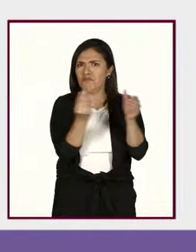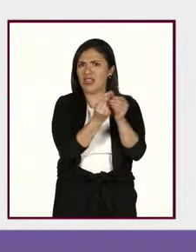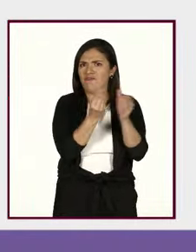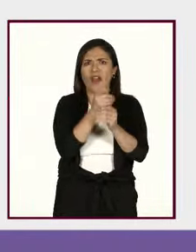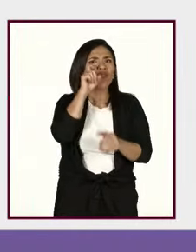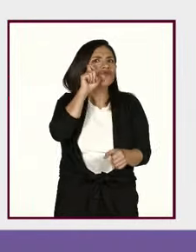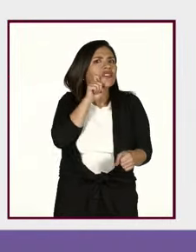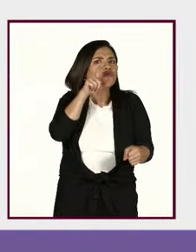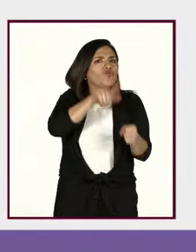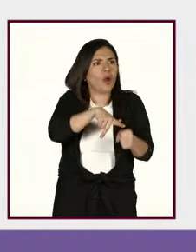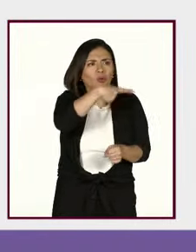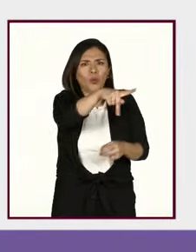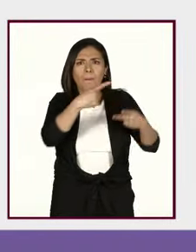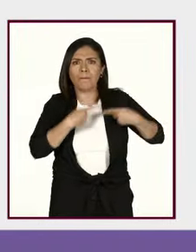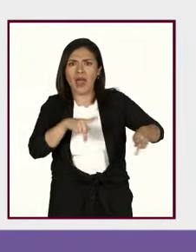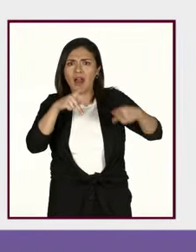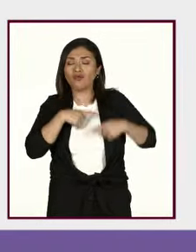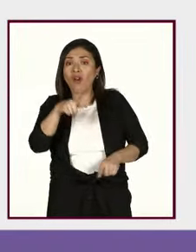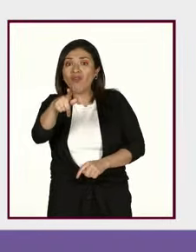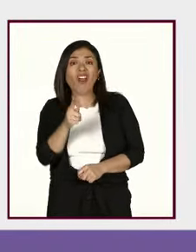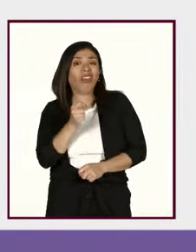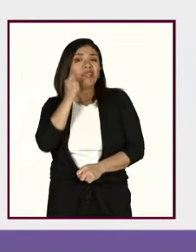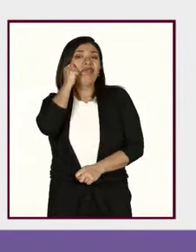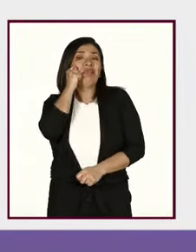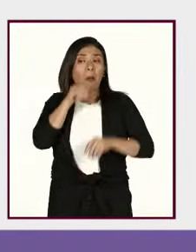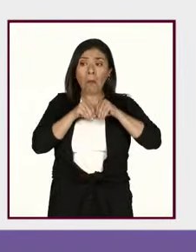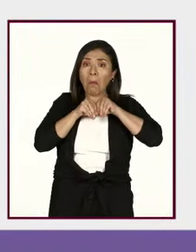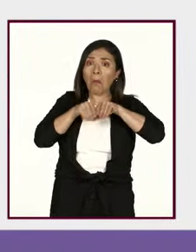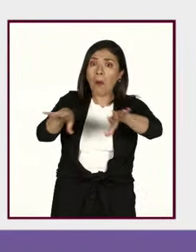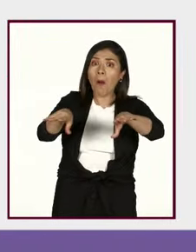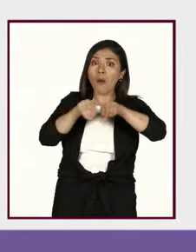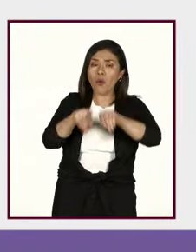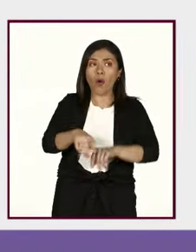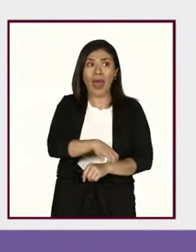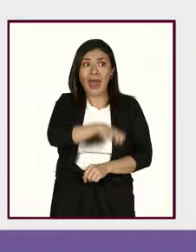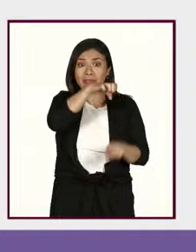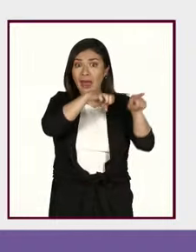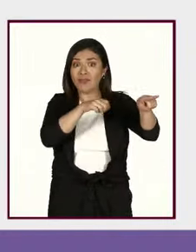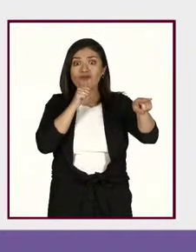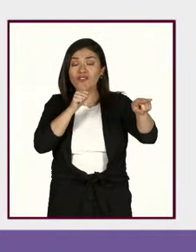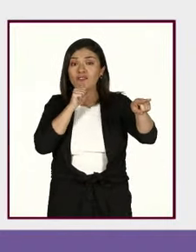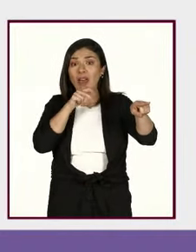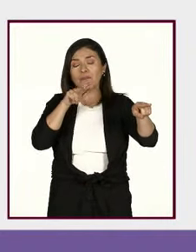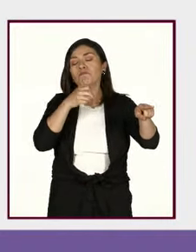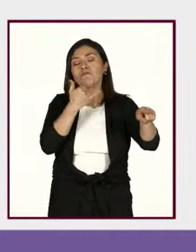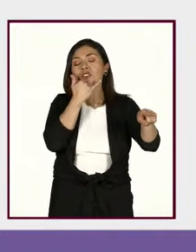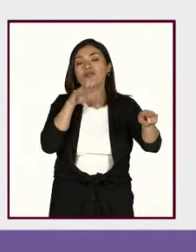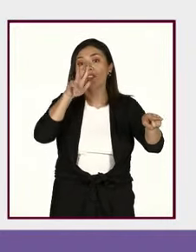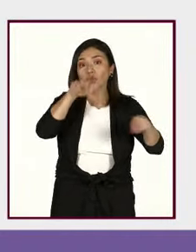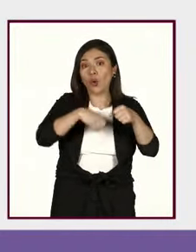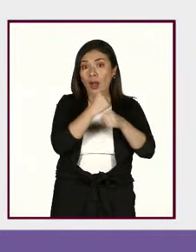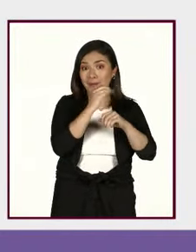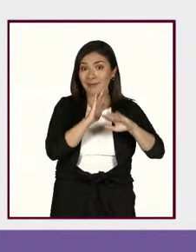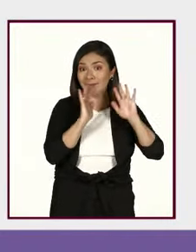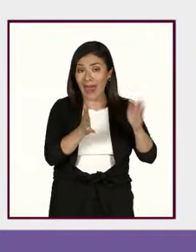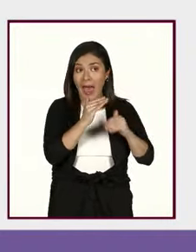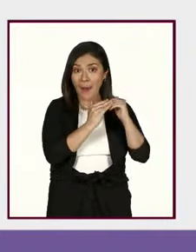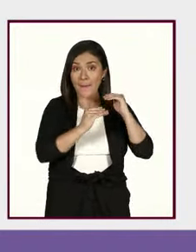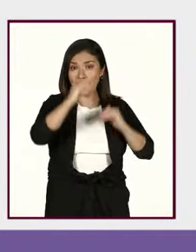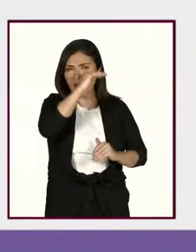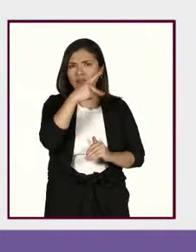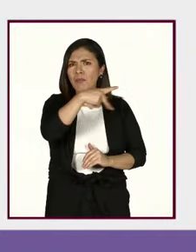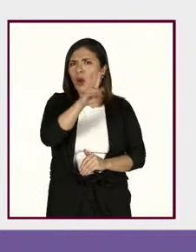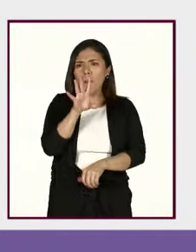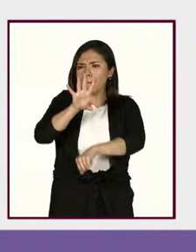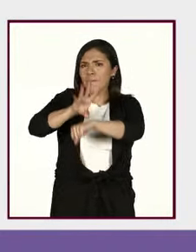de una persona que tenga la mayoría de edad sin su consentimiento, su aprobación o su